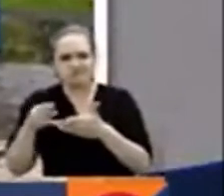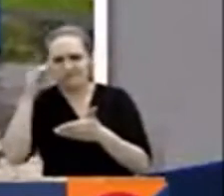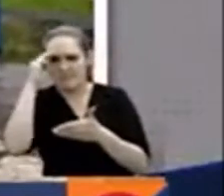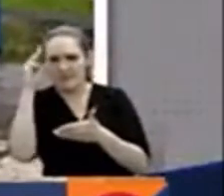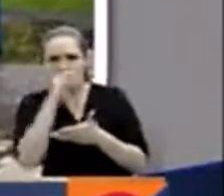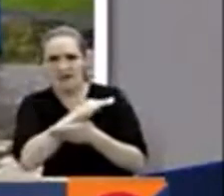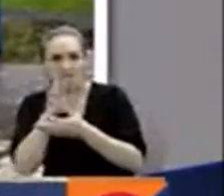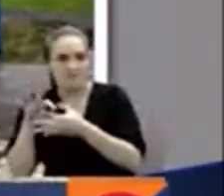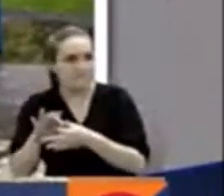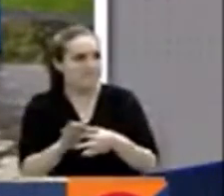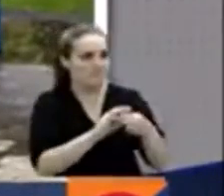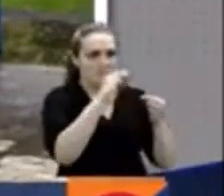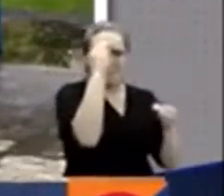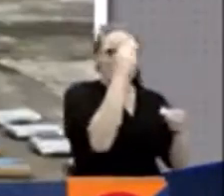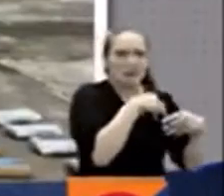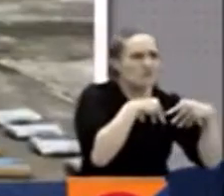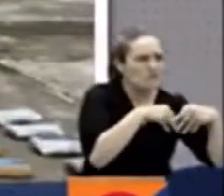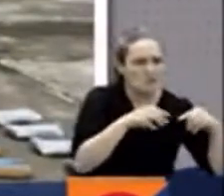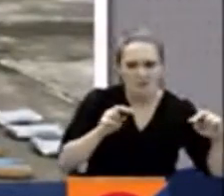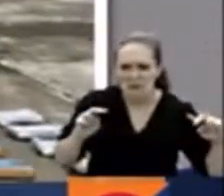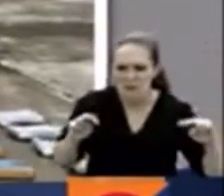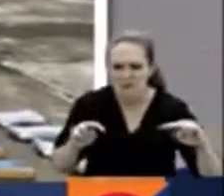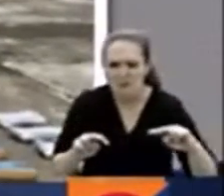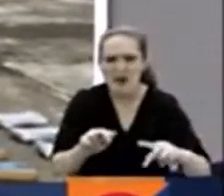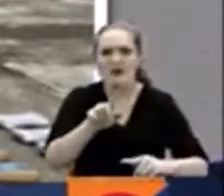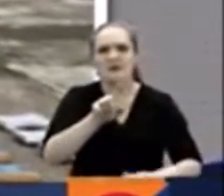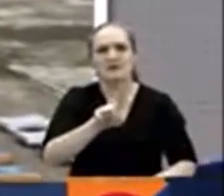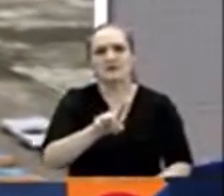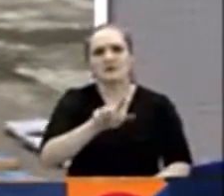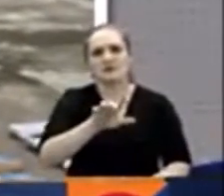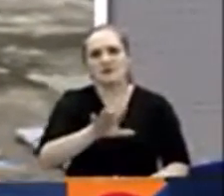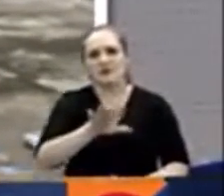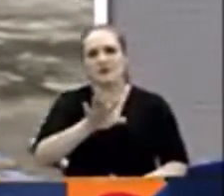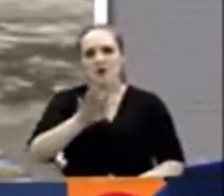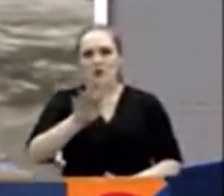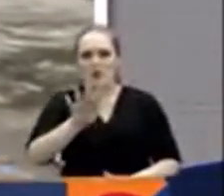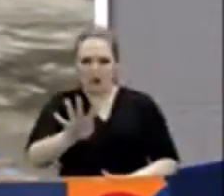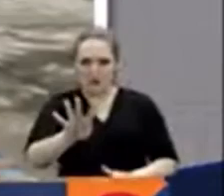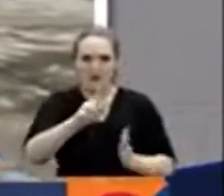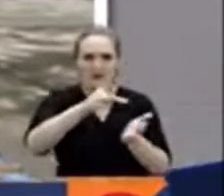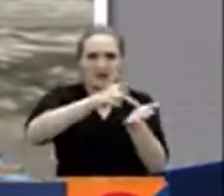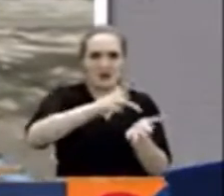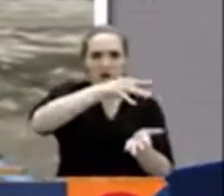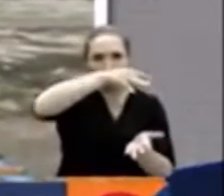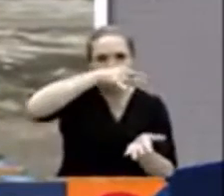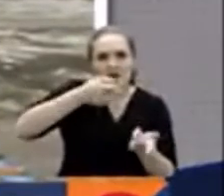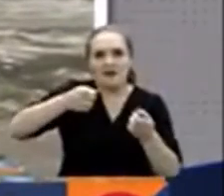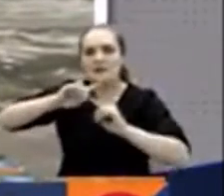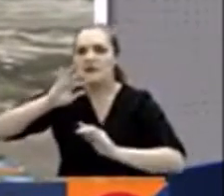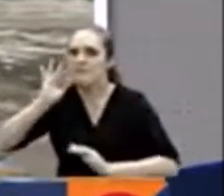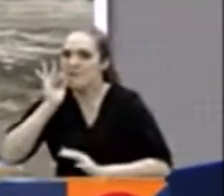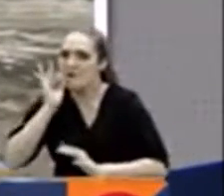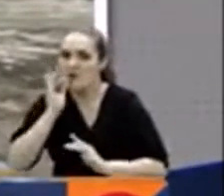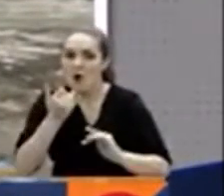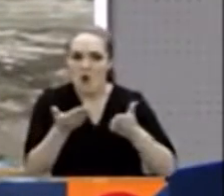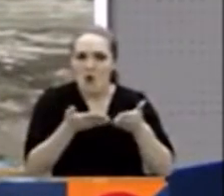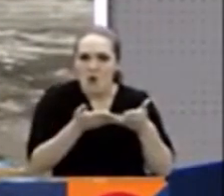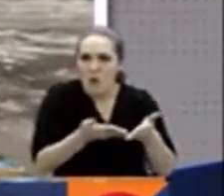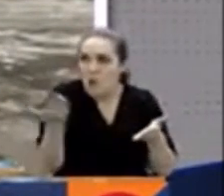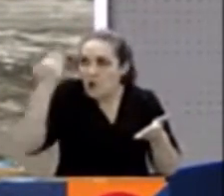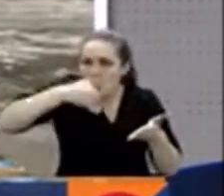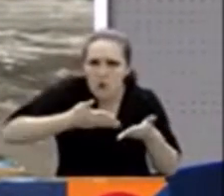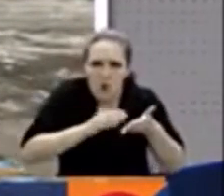154 kilogramos de cocaína y 6 kilogramos de marihuana que eran transportados en aguas del Caribe colombiano. Los